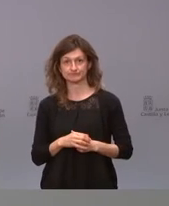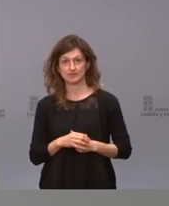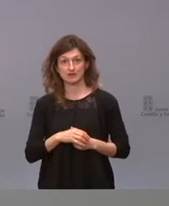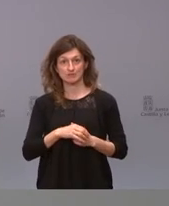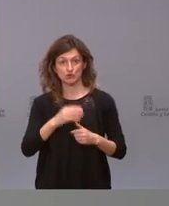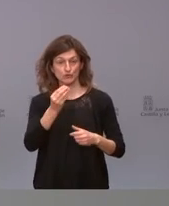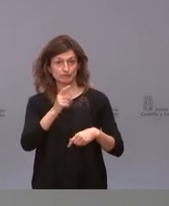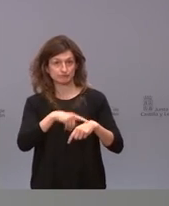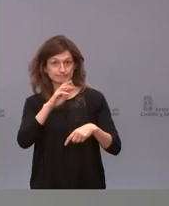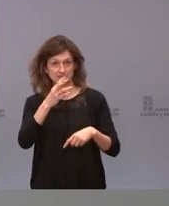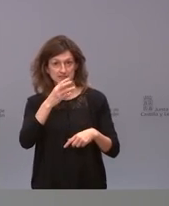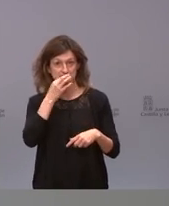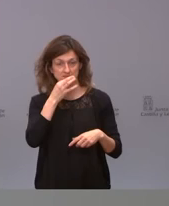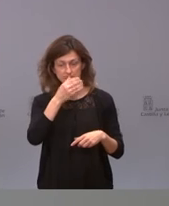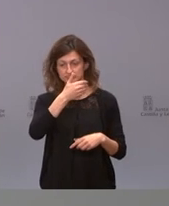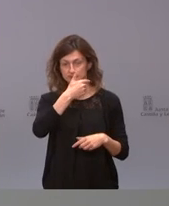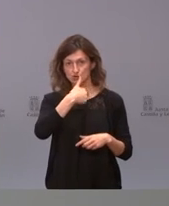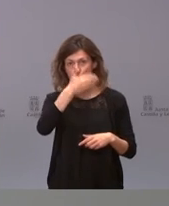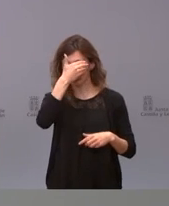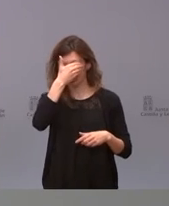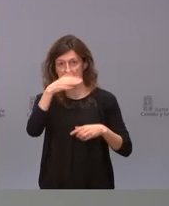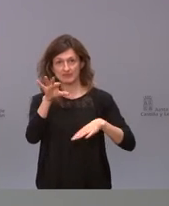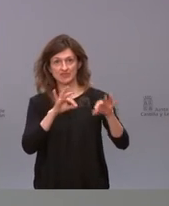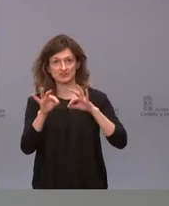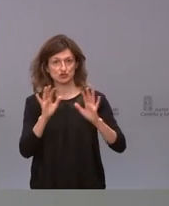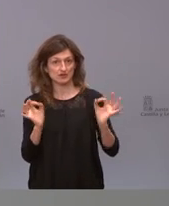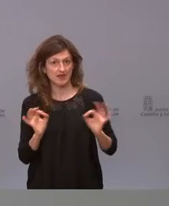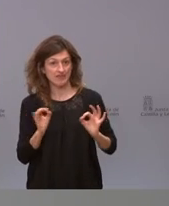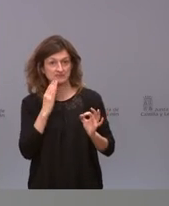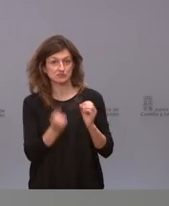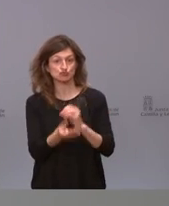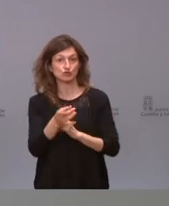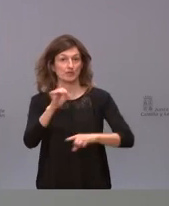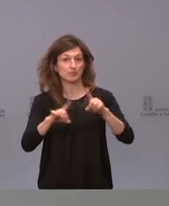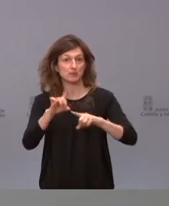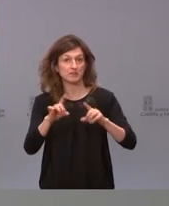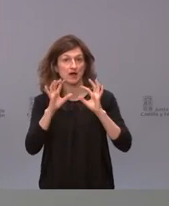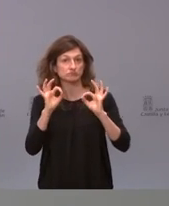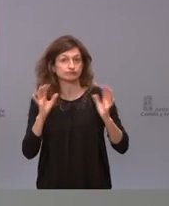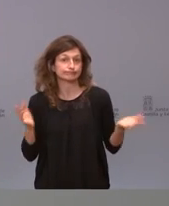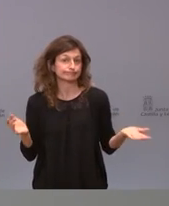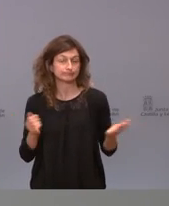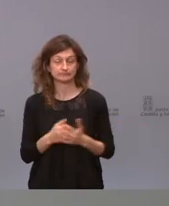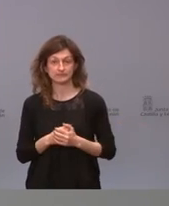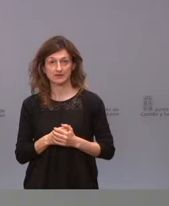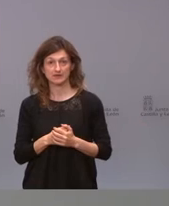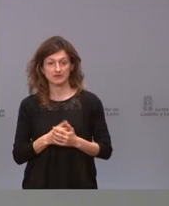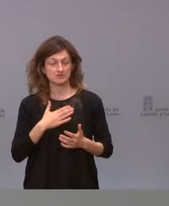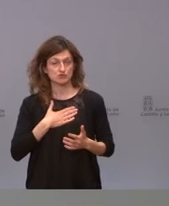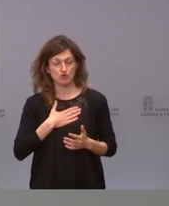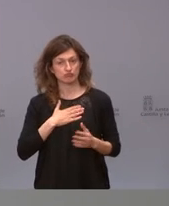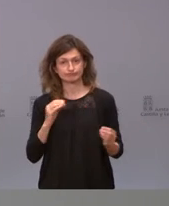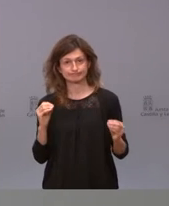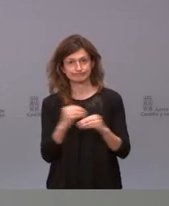mediodía cierro los ojos no tomo decisiones y si pasa algo pues mira nosotros no somos así